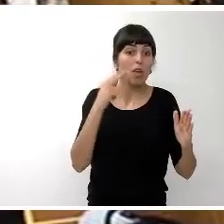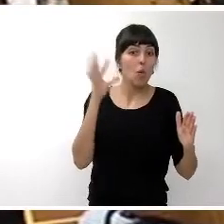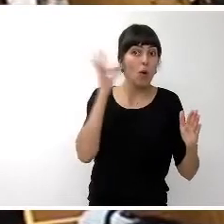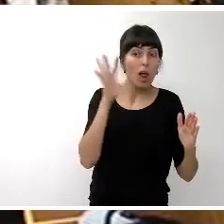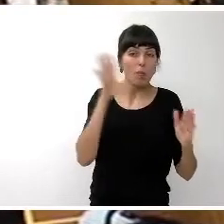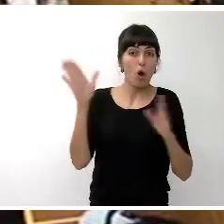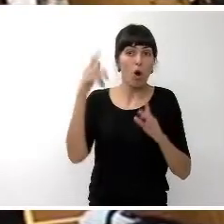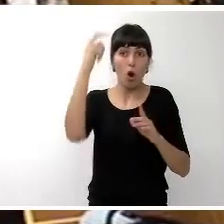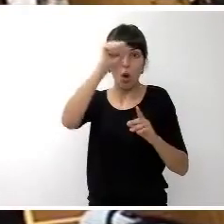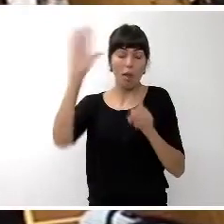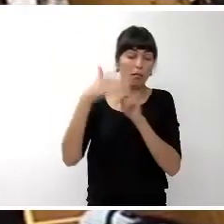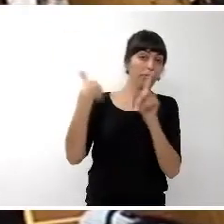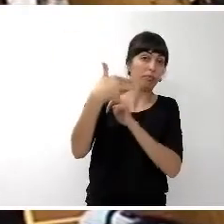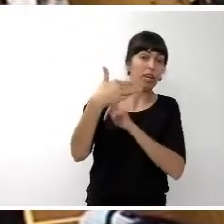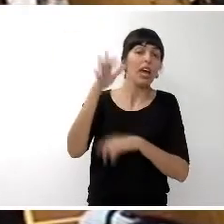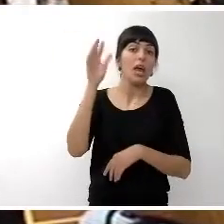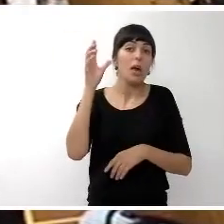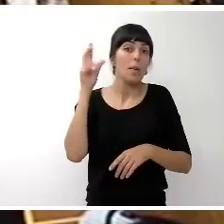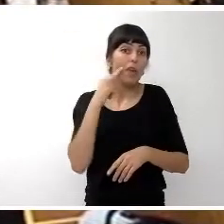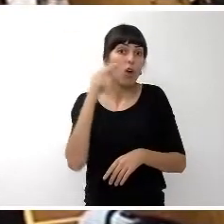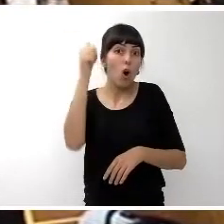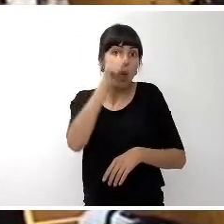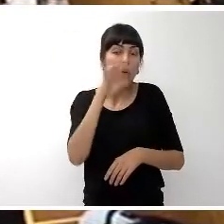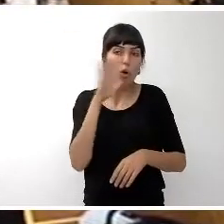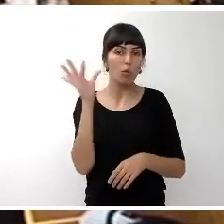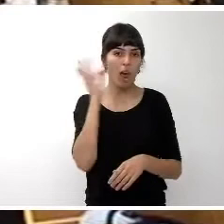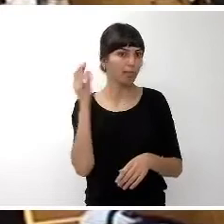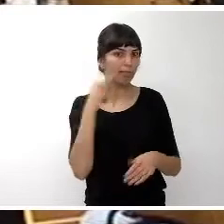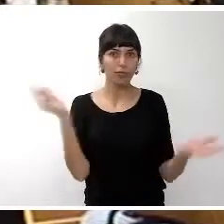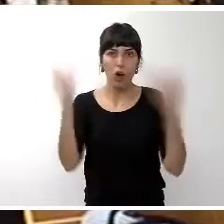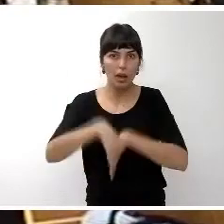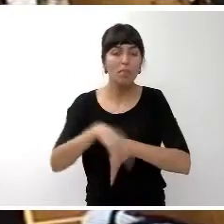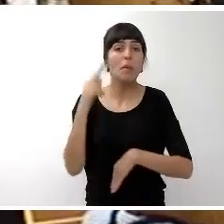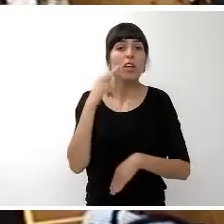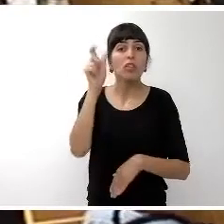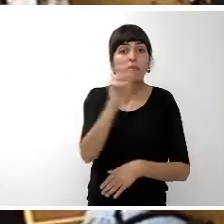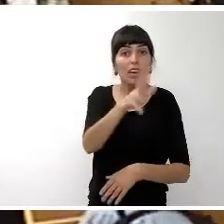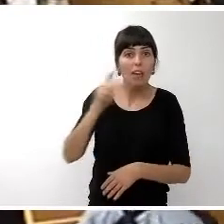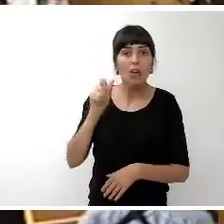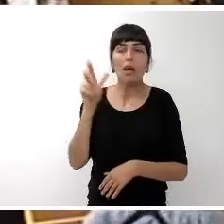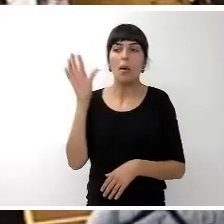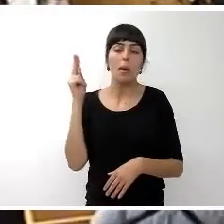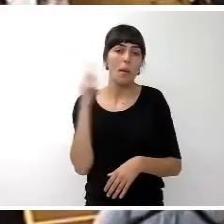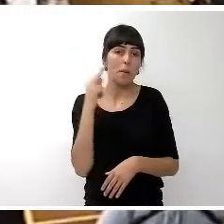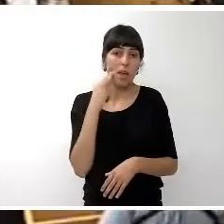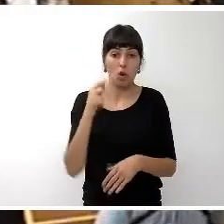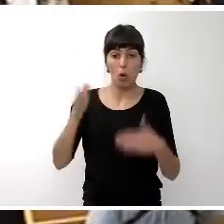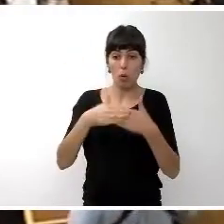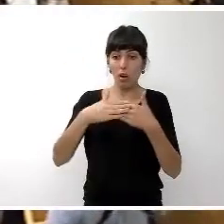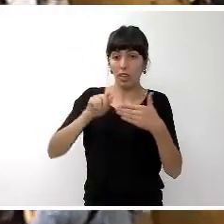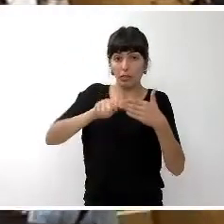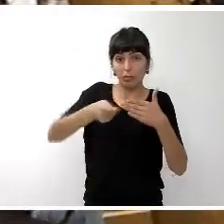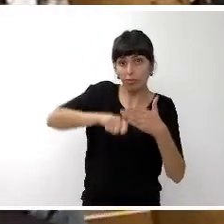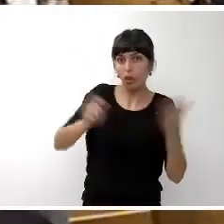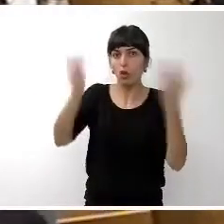a la mujer sin miedo. Miedo a los ladrones, miedo a la policía, miedo a la puerta sin cerradura, al tiempo sin relojes,